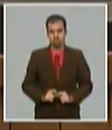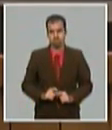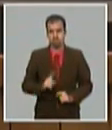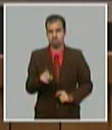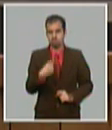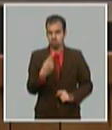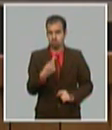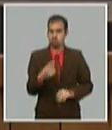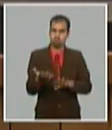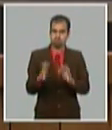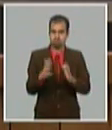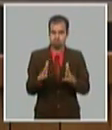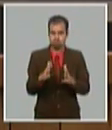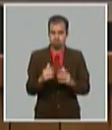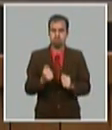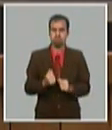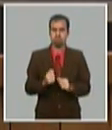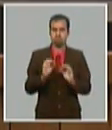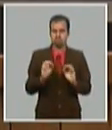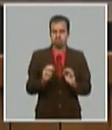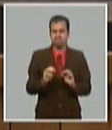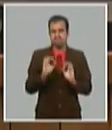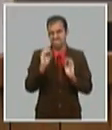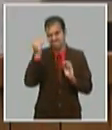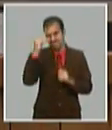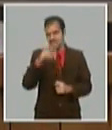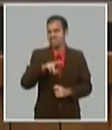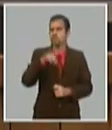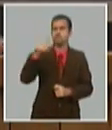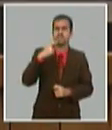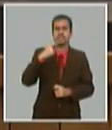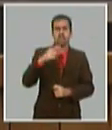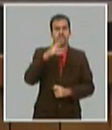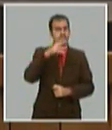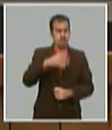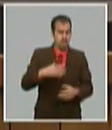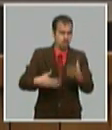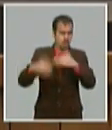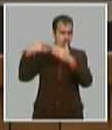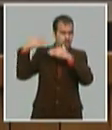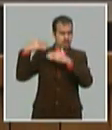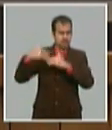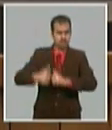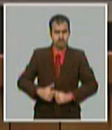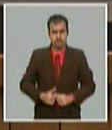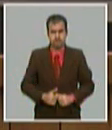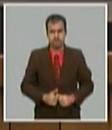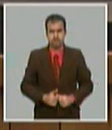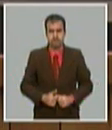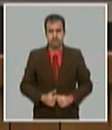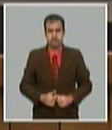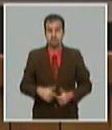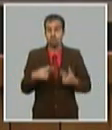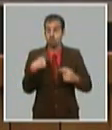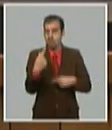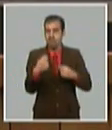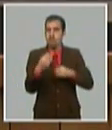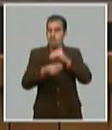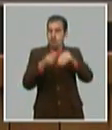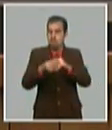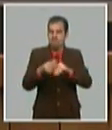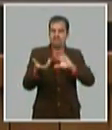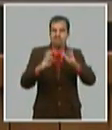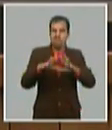aplicando el concepto de revolución de nuestro comandante en jefe Fidel Castro Rus de cambiar todo lo que debe ser